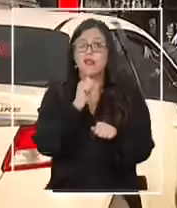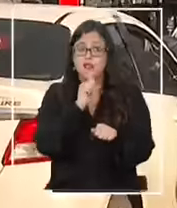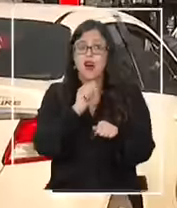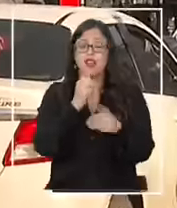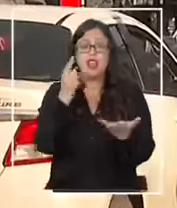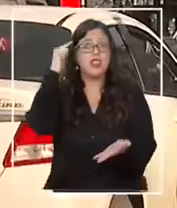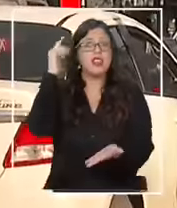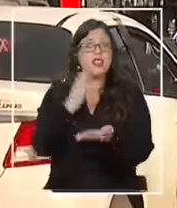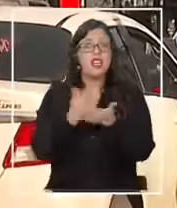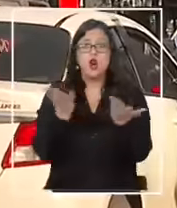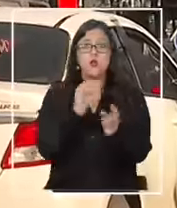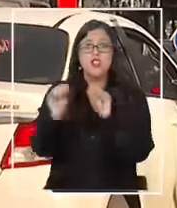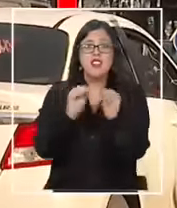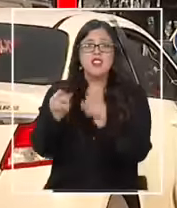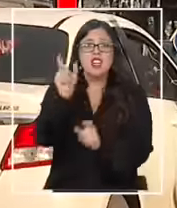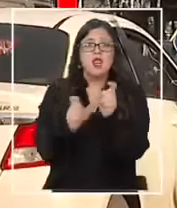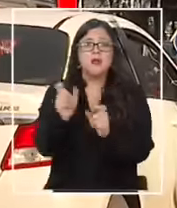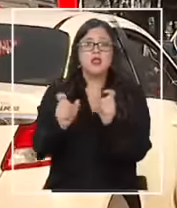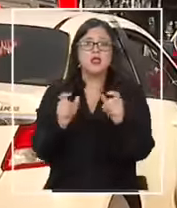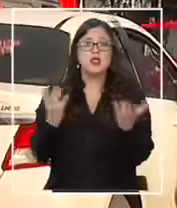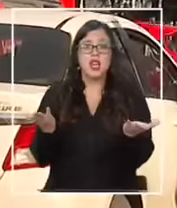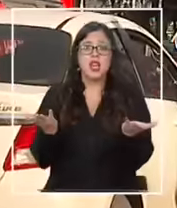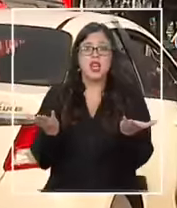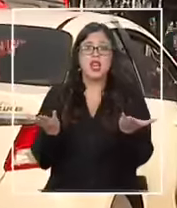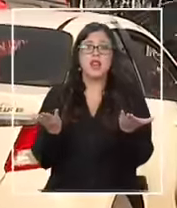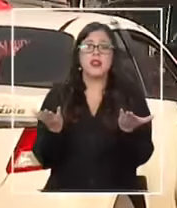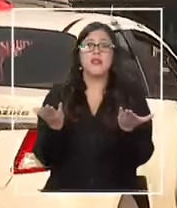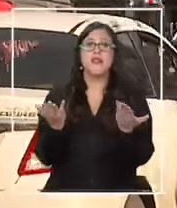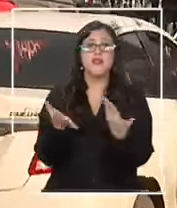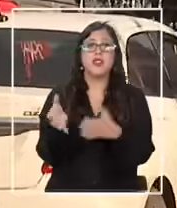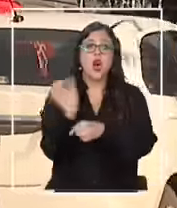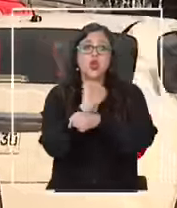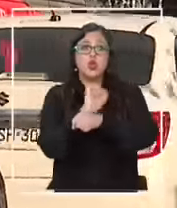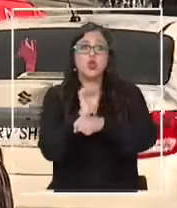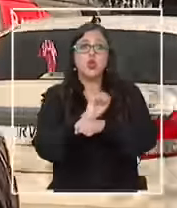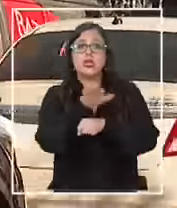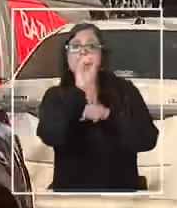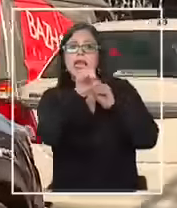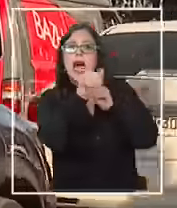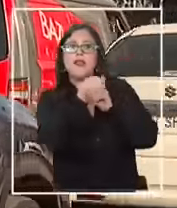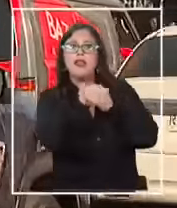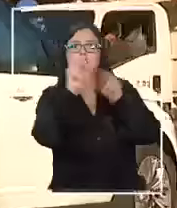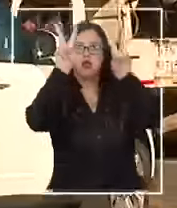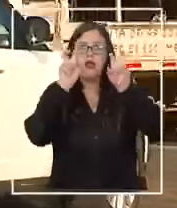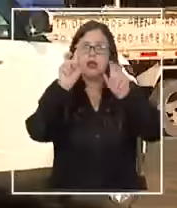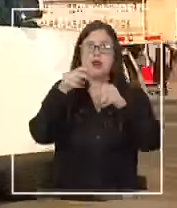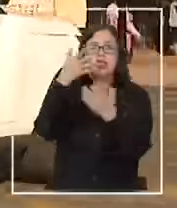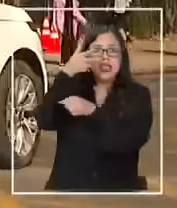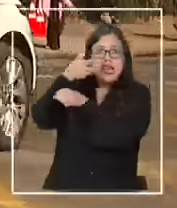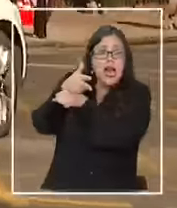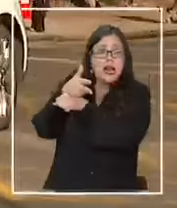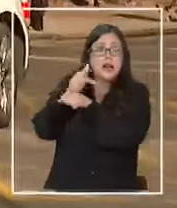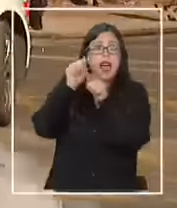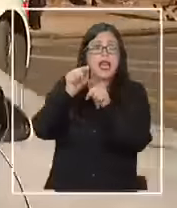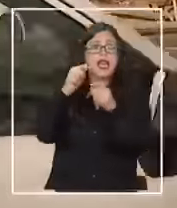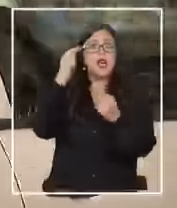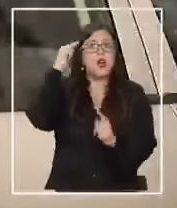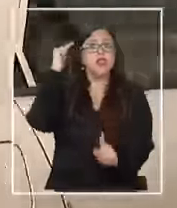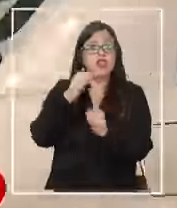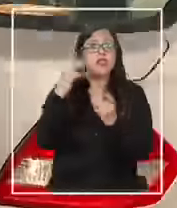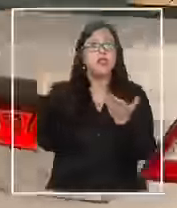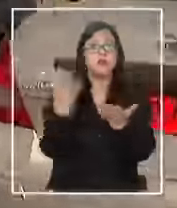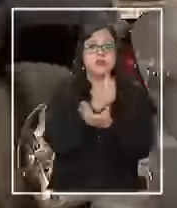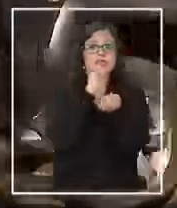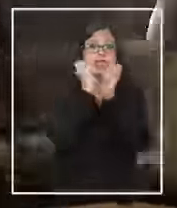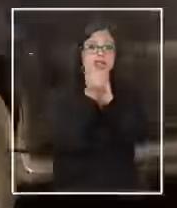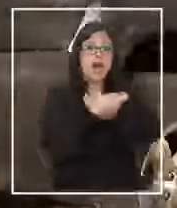es cómo se avisará a los conductores la presencia de cámaras que cursan infracción. La idea es lograr un cambio en la conducta de